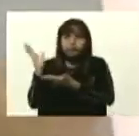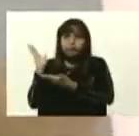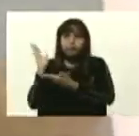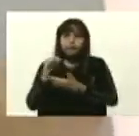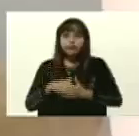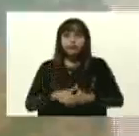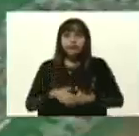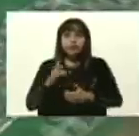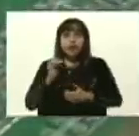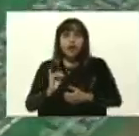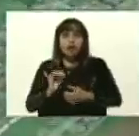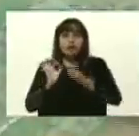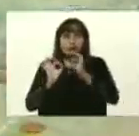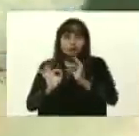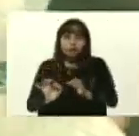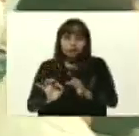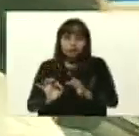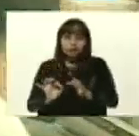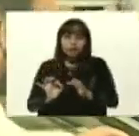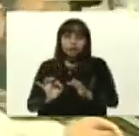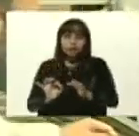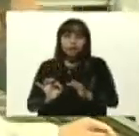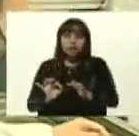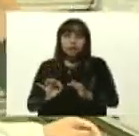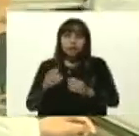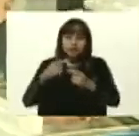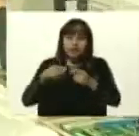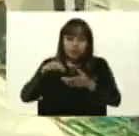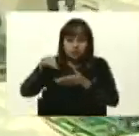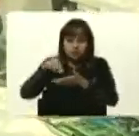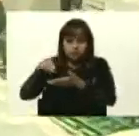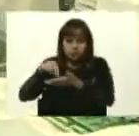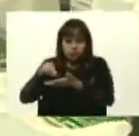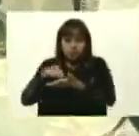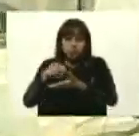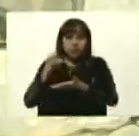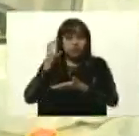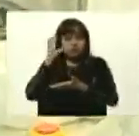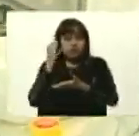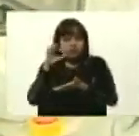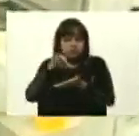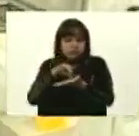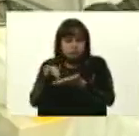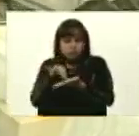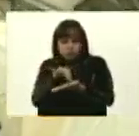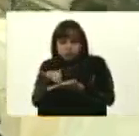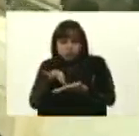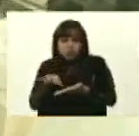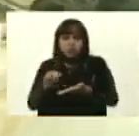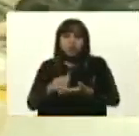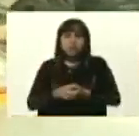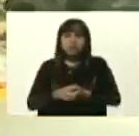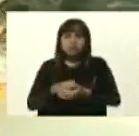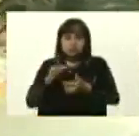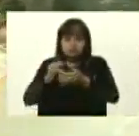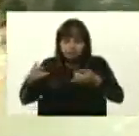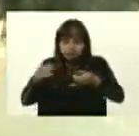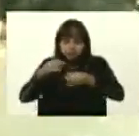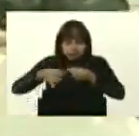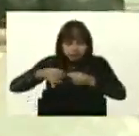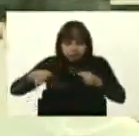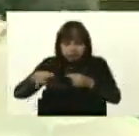resistencia, están colocando diodos, capacitores, inductores, sockets para colocar